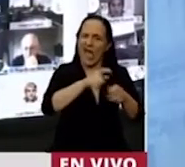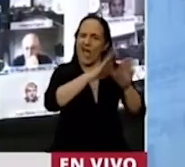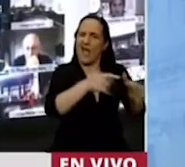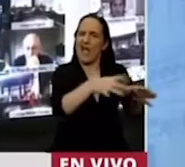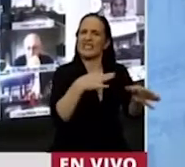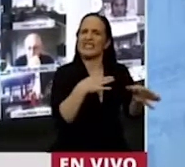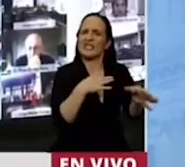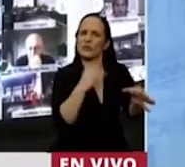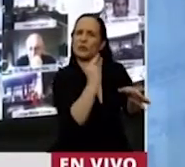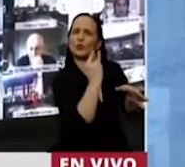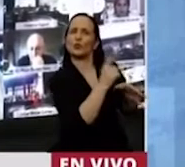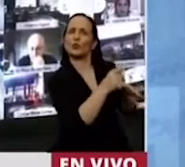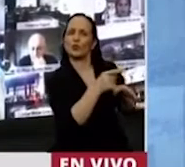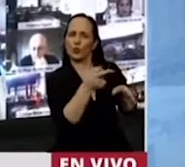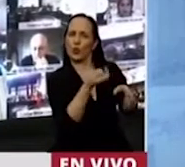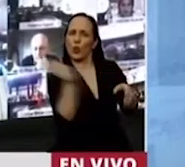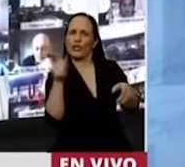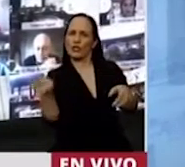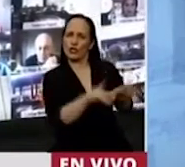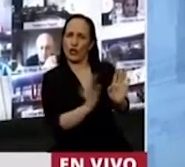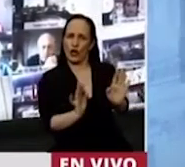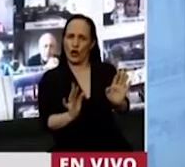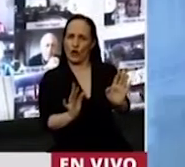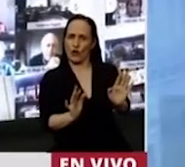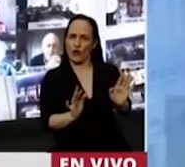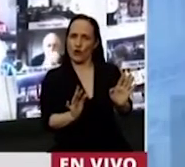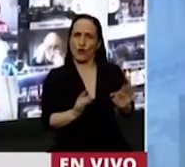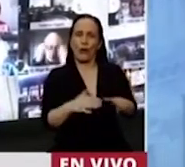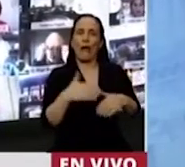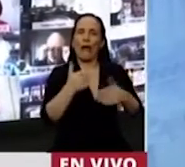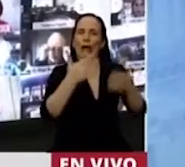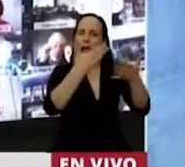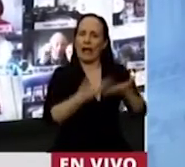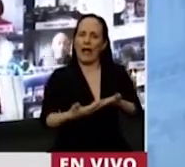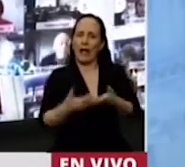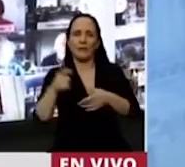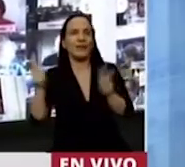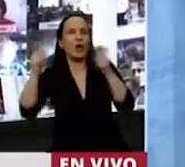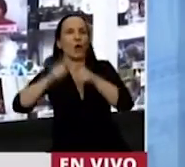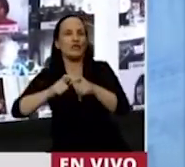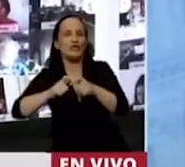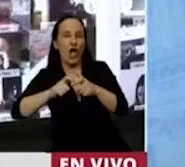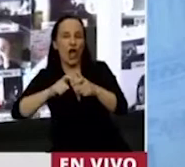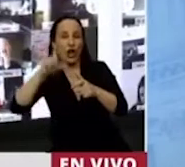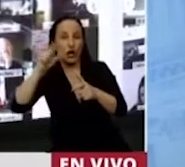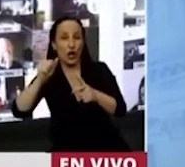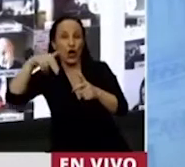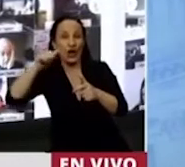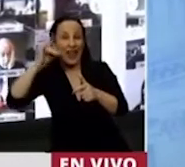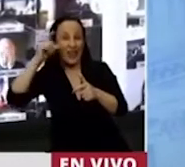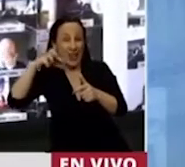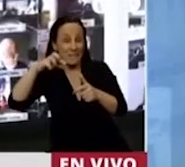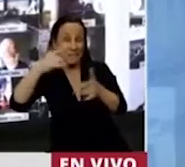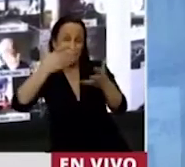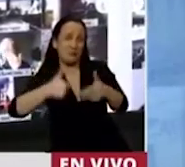para que se haga cargo del juicio. Y se recibió el informe de la CONADEP, los 8 mil